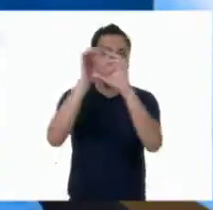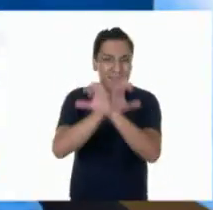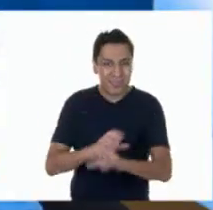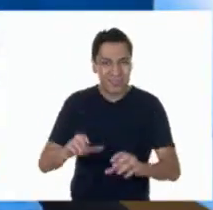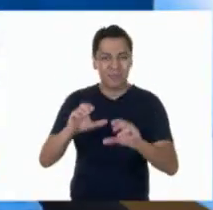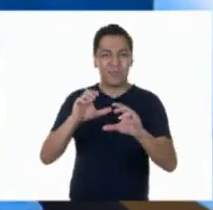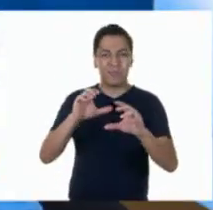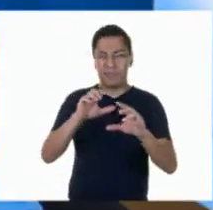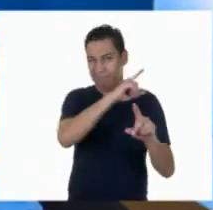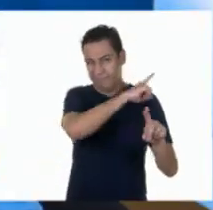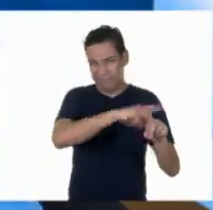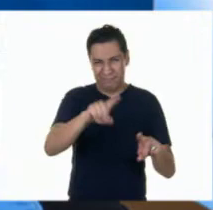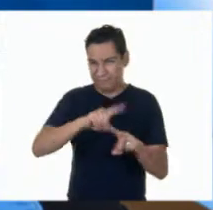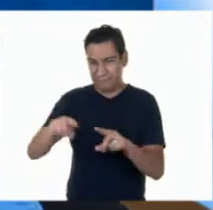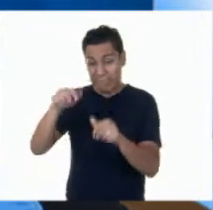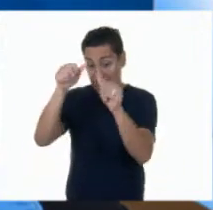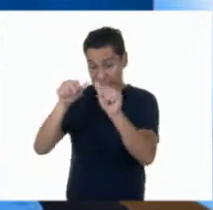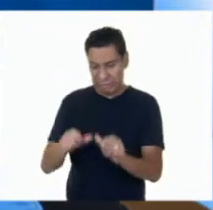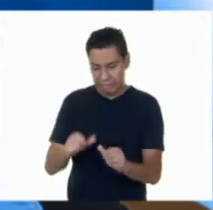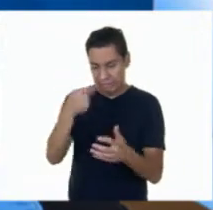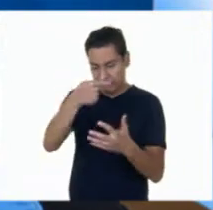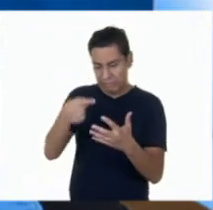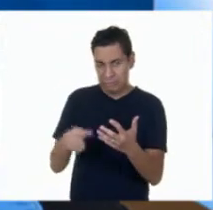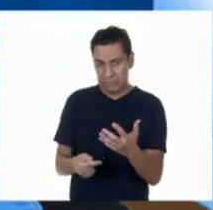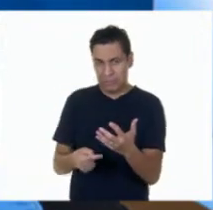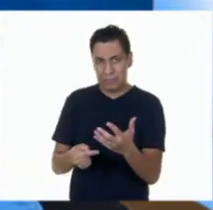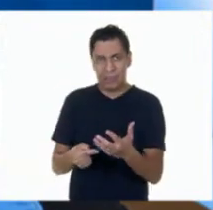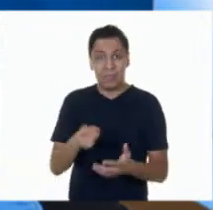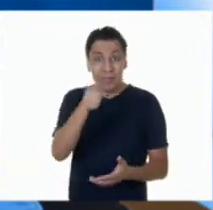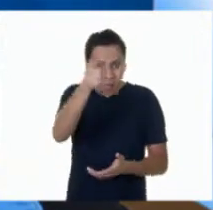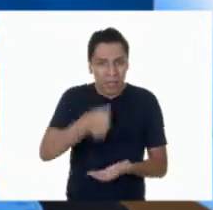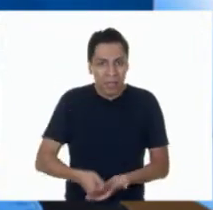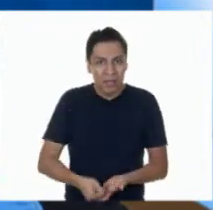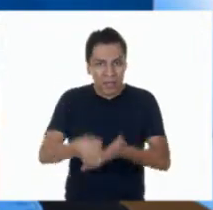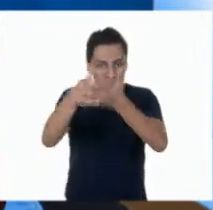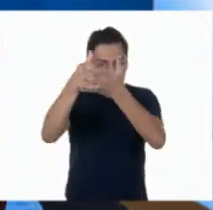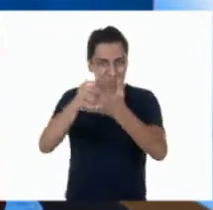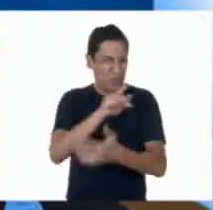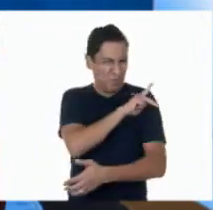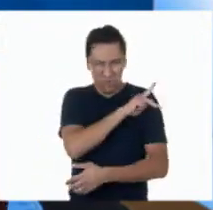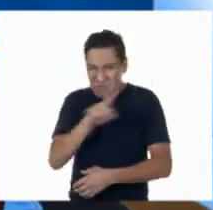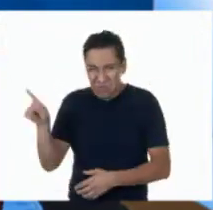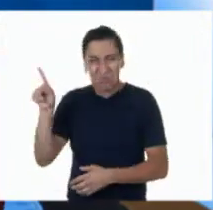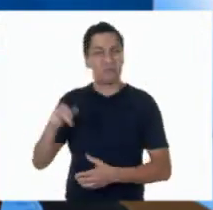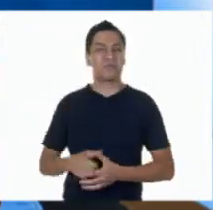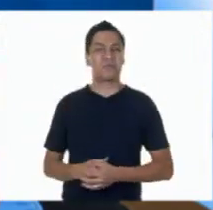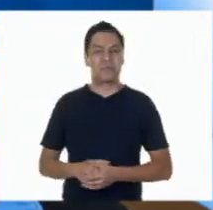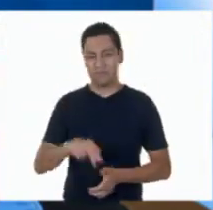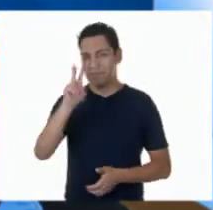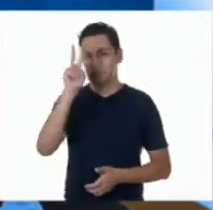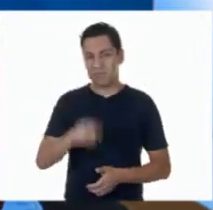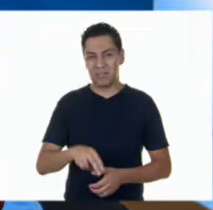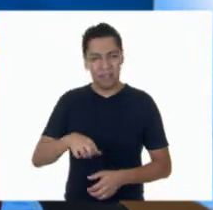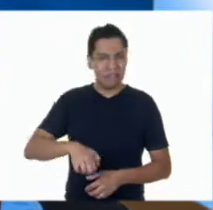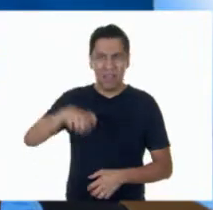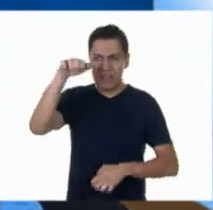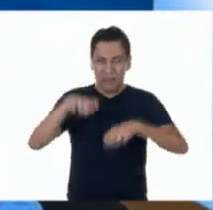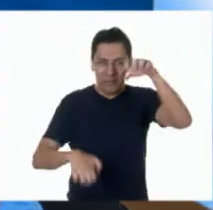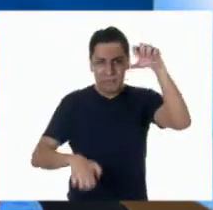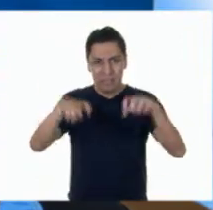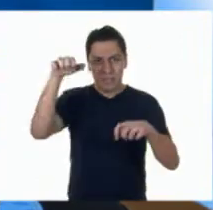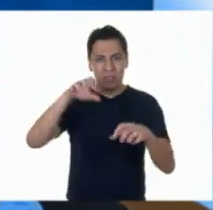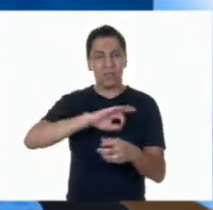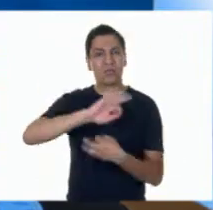Y nos ayuda todo eso a mejorar el bienestar de las personas de todas las edades. Además, es una